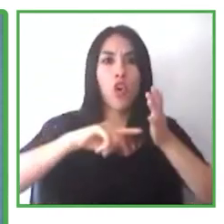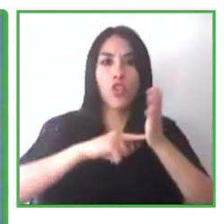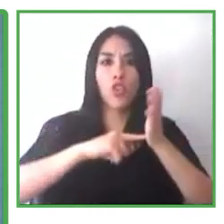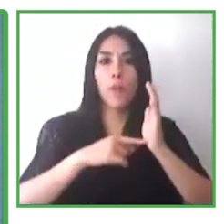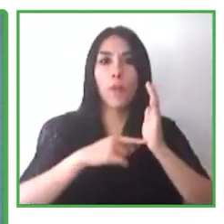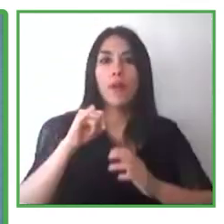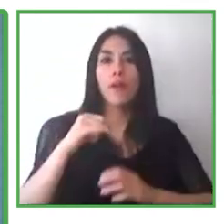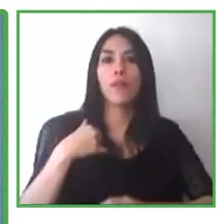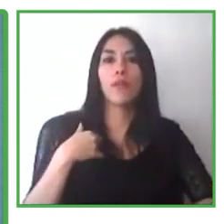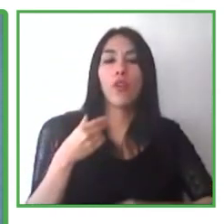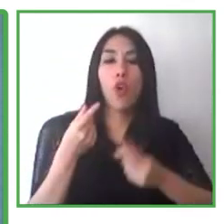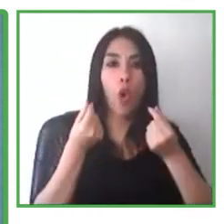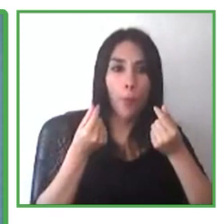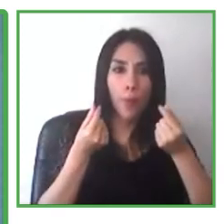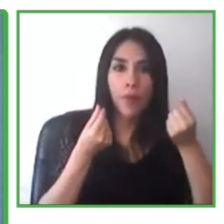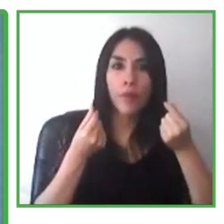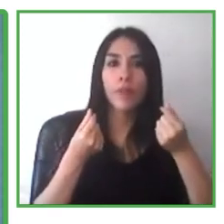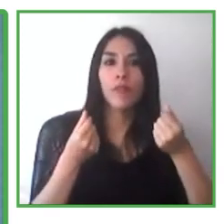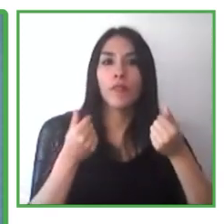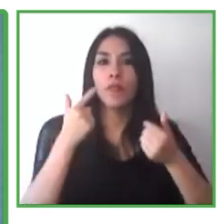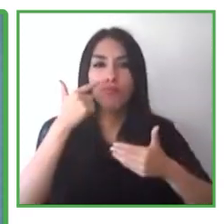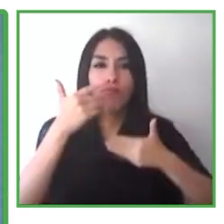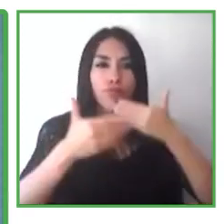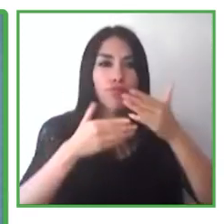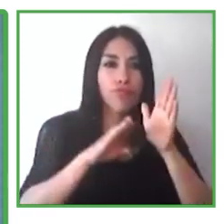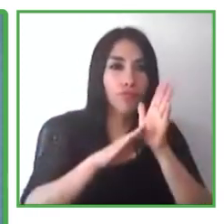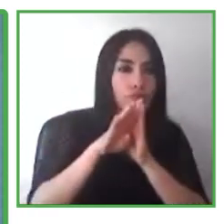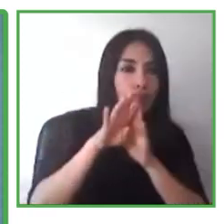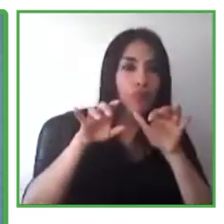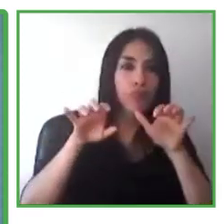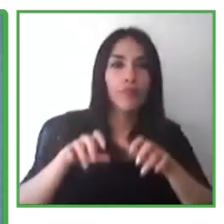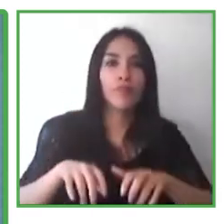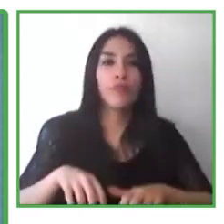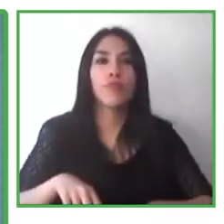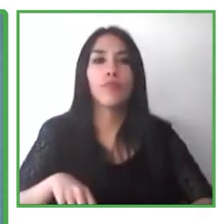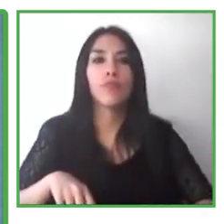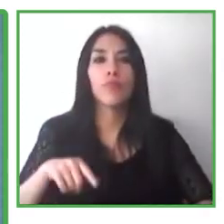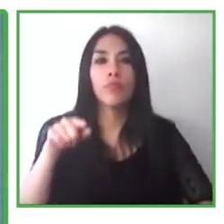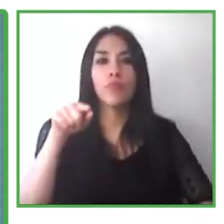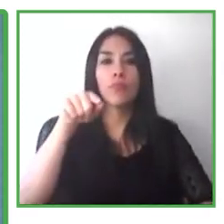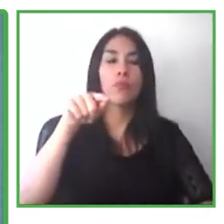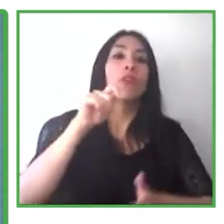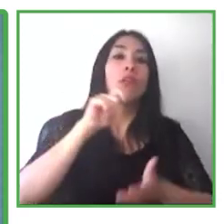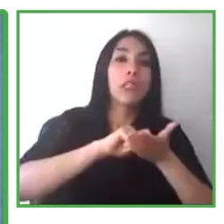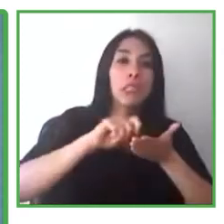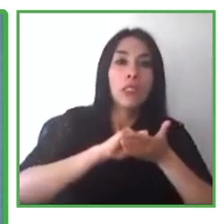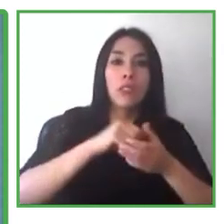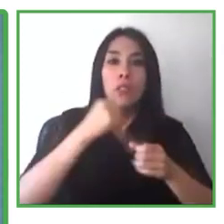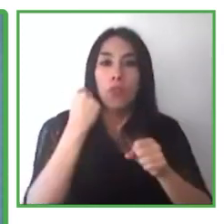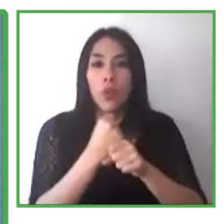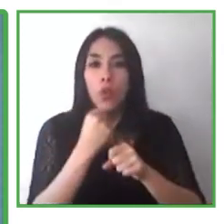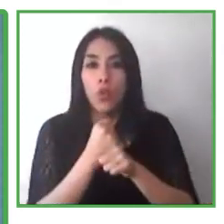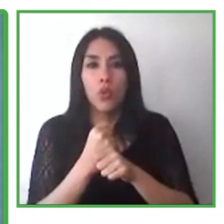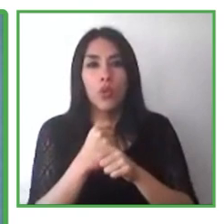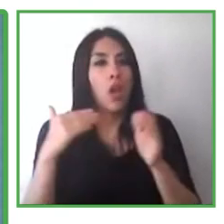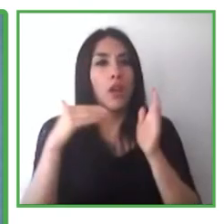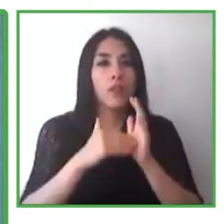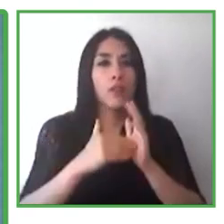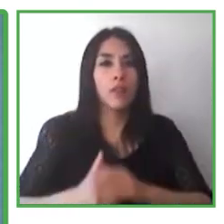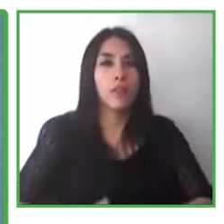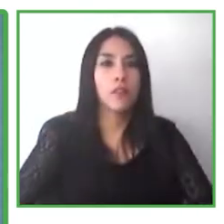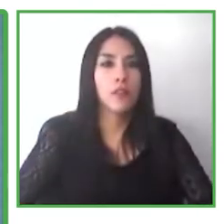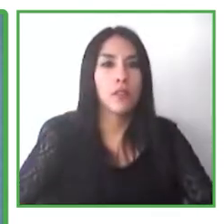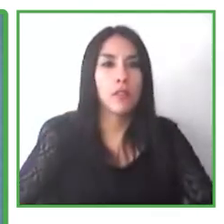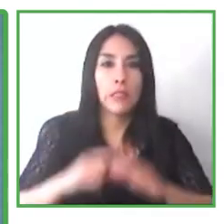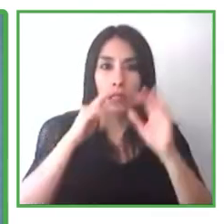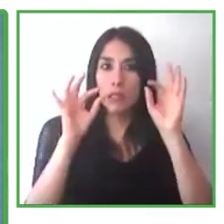que son tareas repetitivas que tienen que ser completadas de una manera muy meticulosa. Entonces, muy a menudo